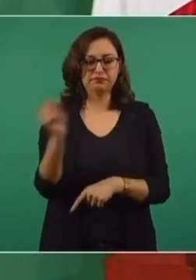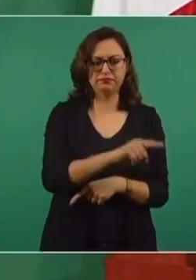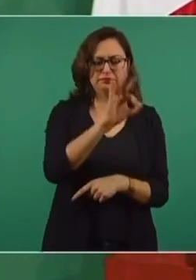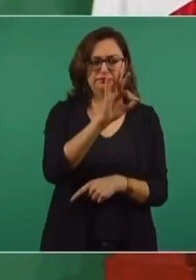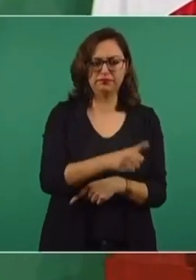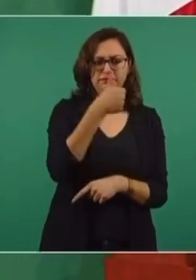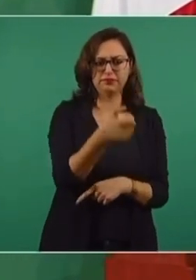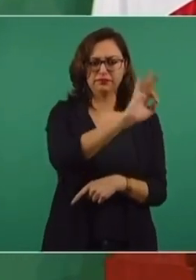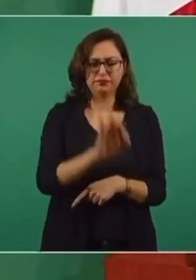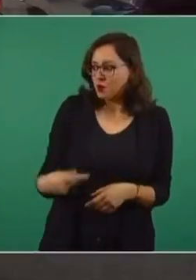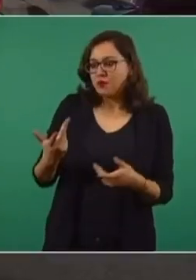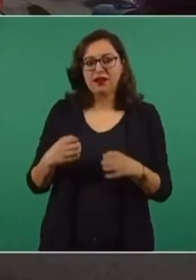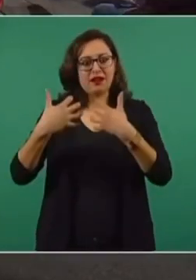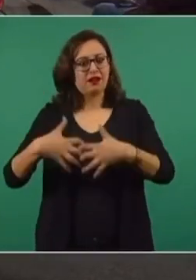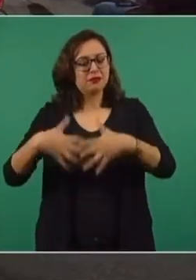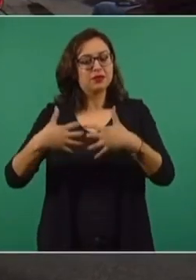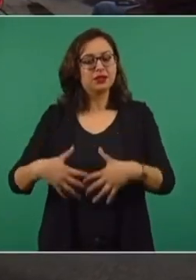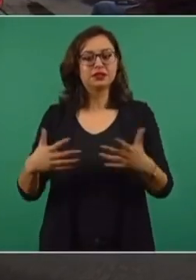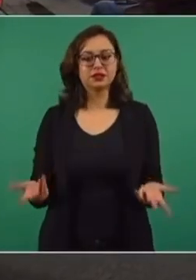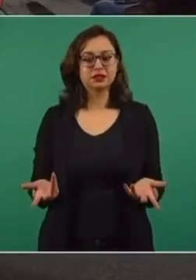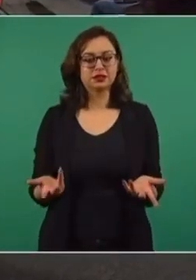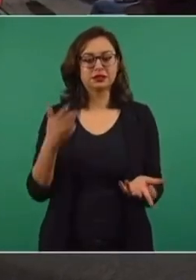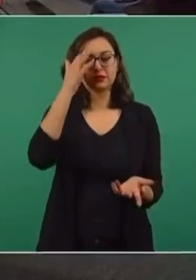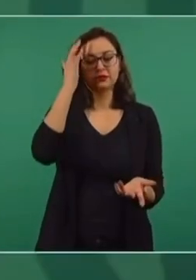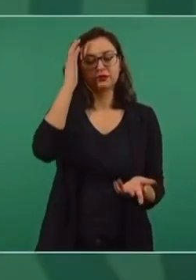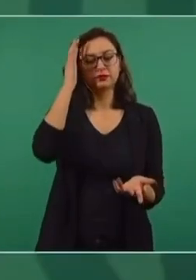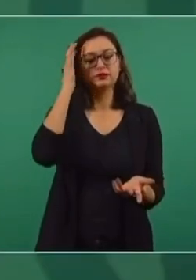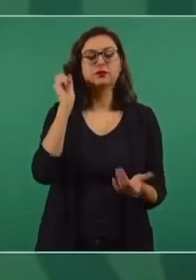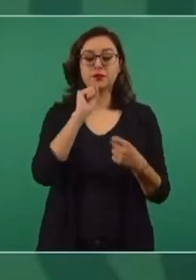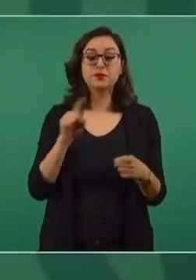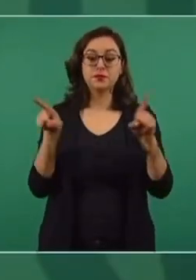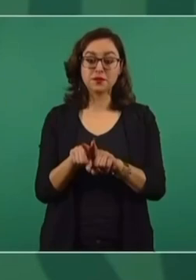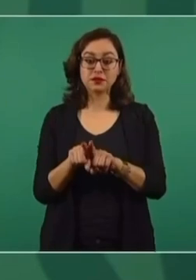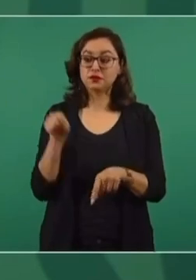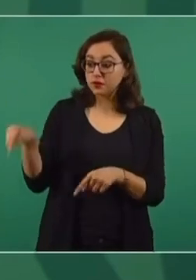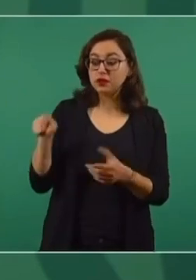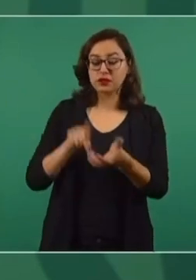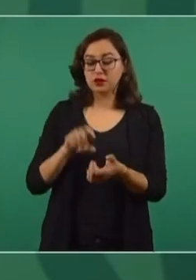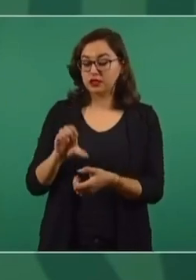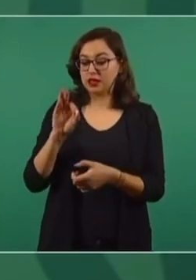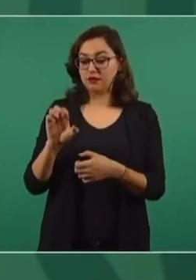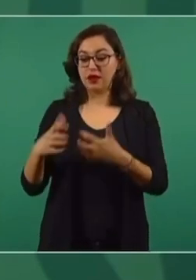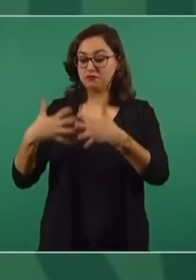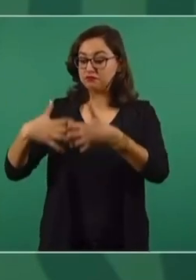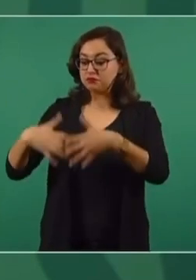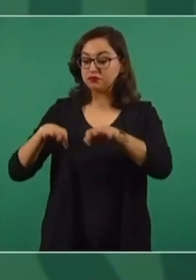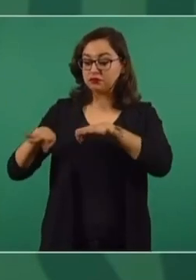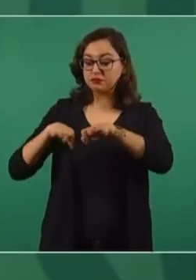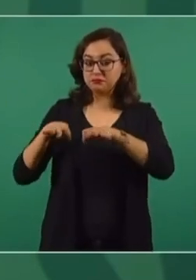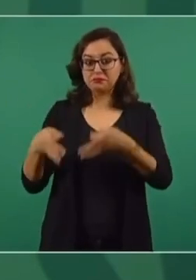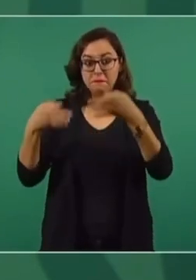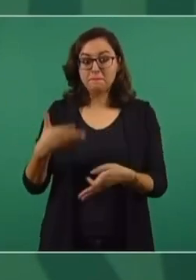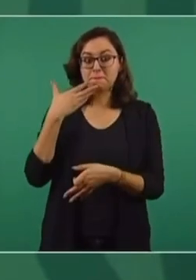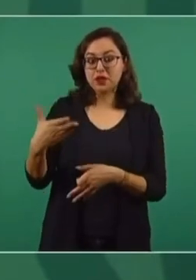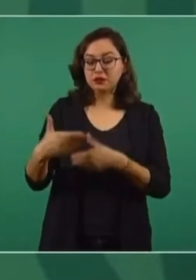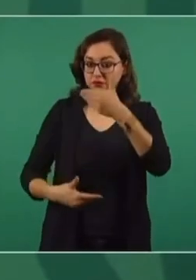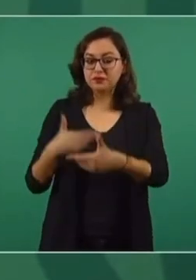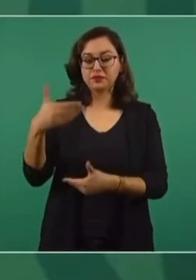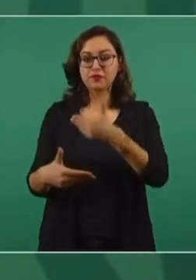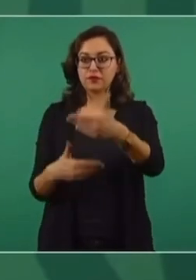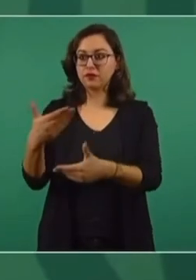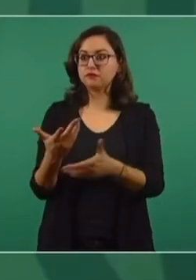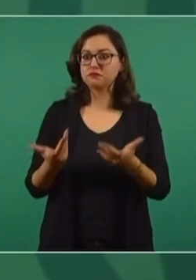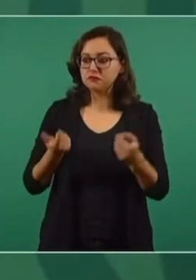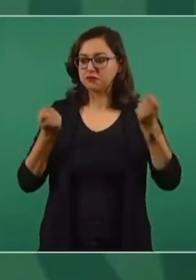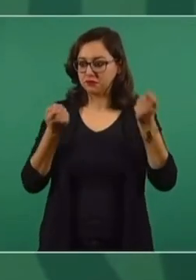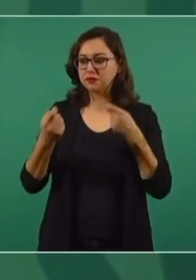46% a particulares. Por esa empresa pública, si se maneja como se está haciendo, con eficiencia, vamos a garantizar